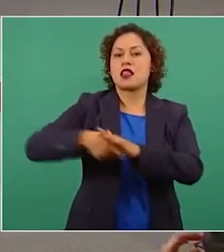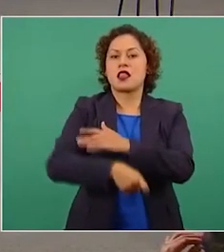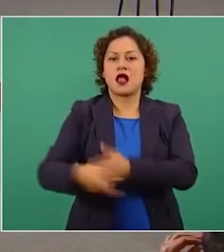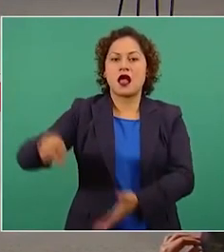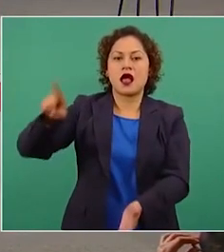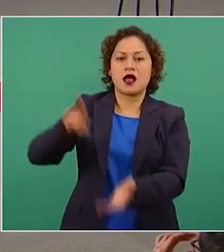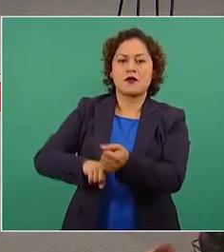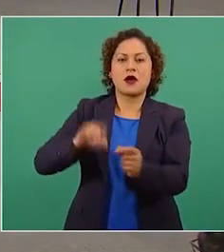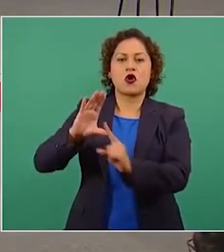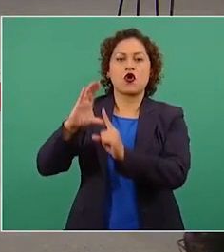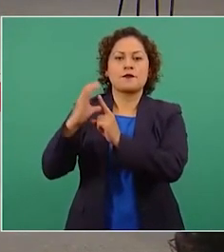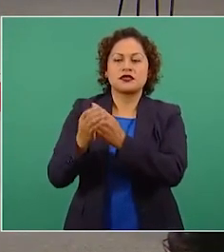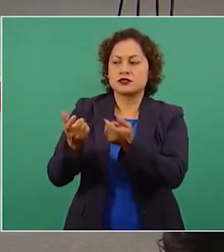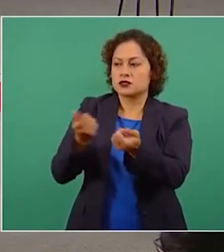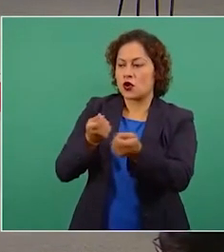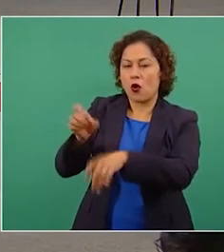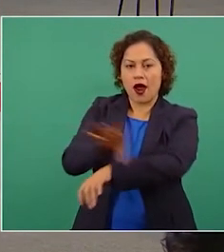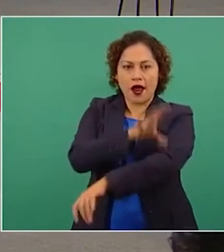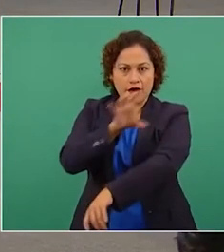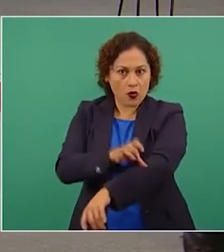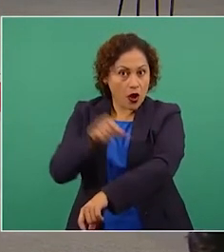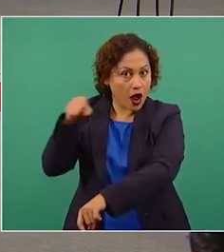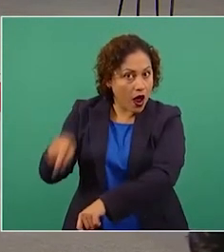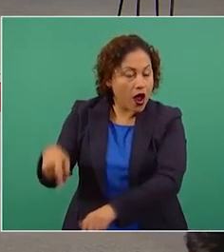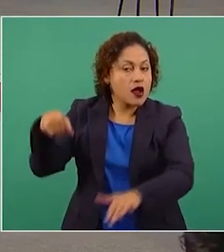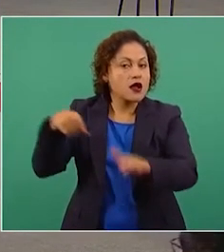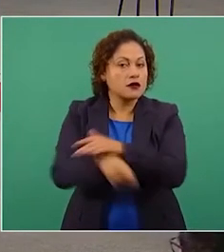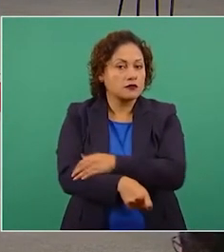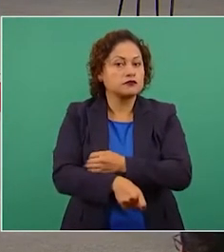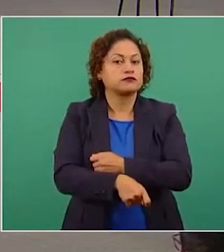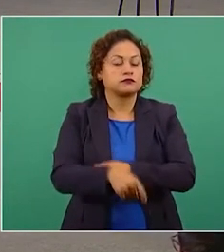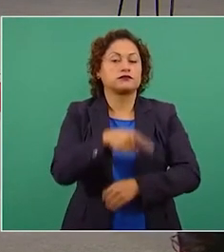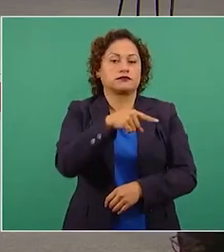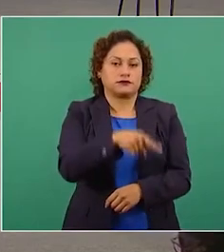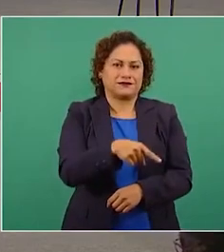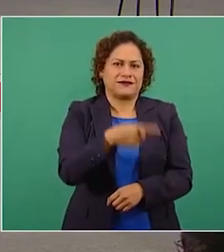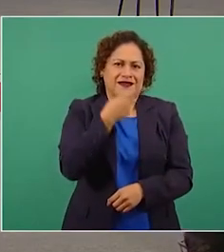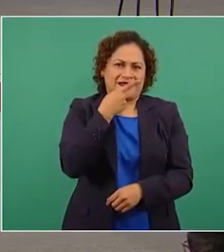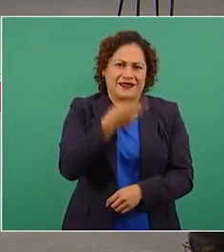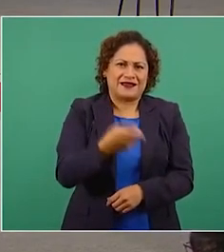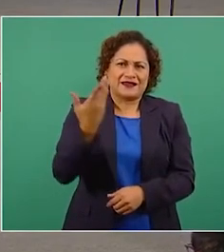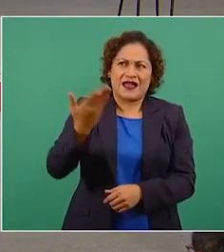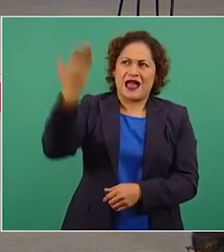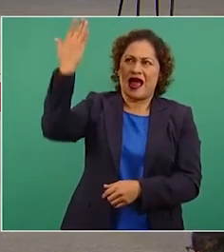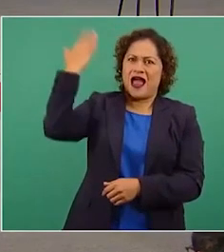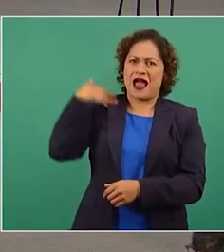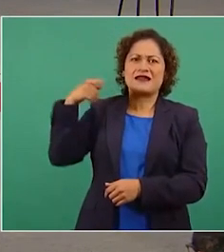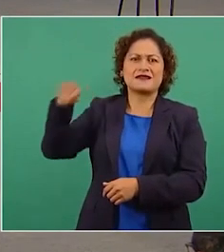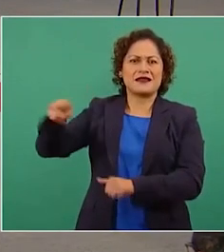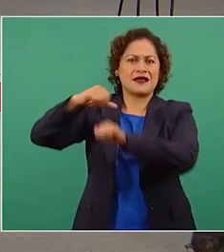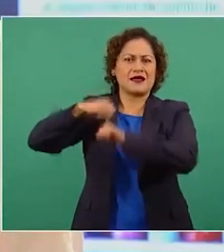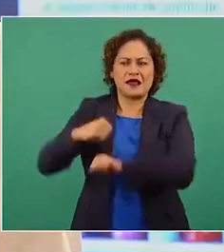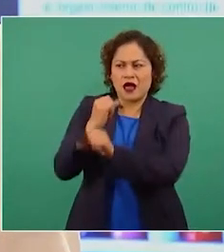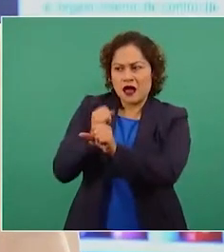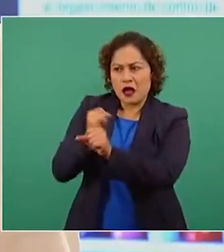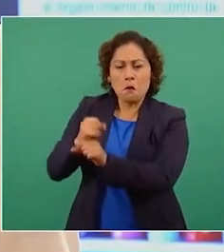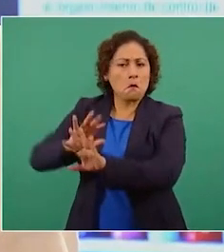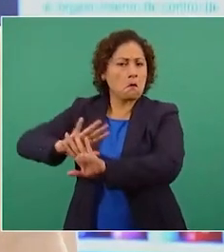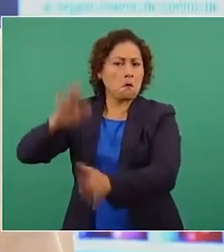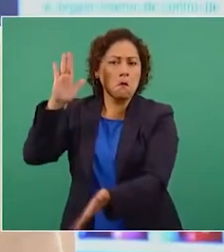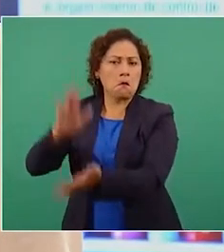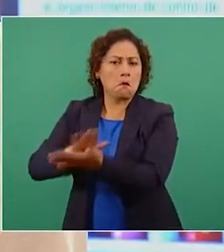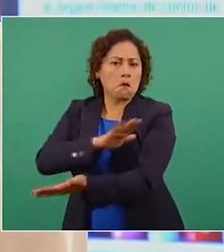Reguladora de Energía. Consigna que en una denuncia ya desechada por la autoridad se involucra a una